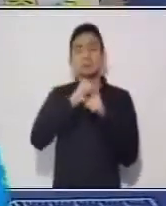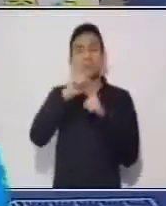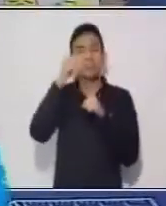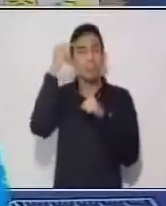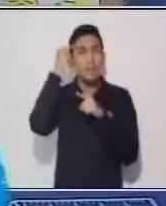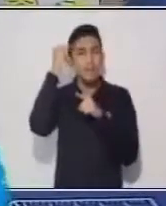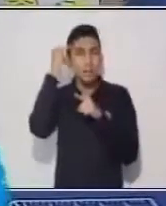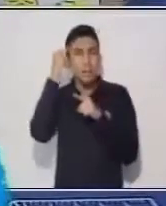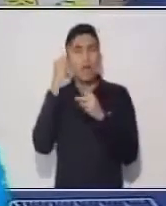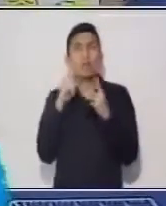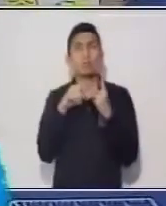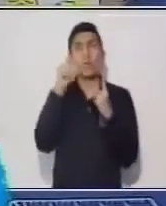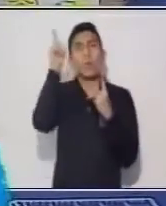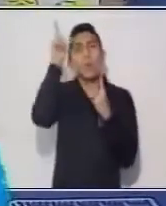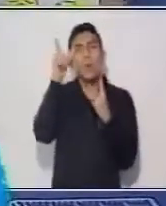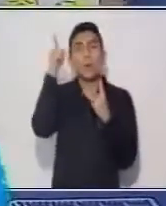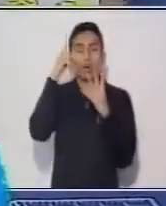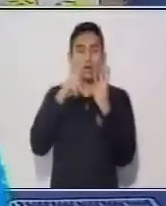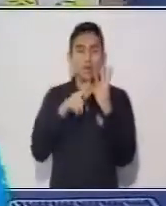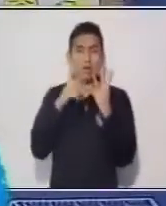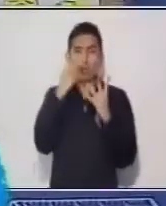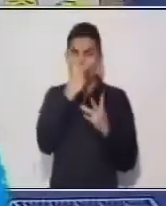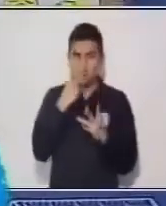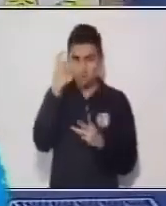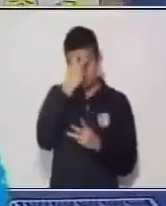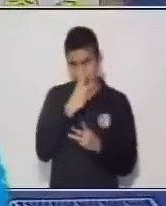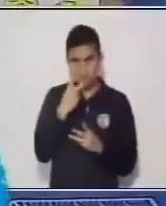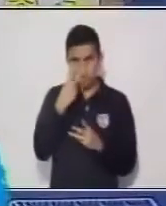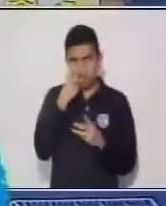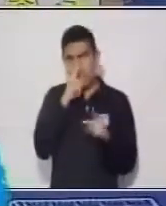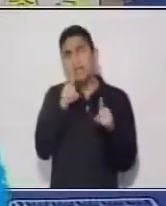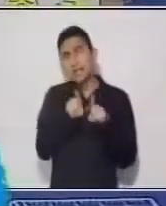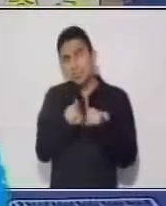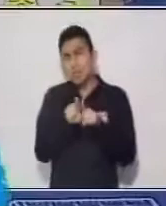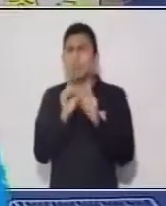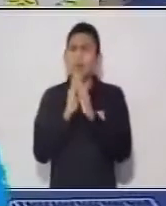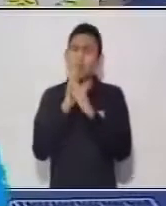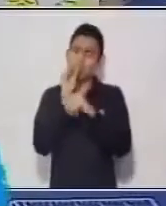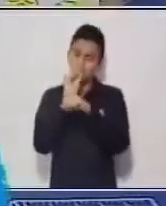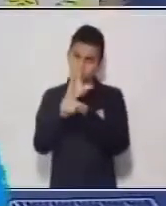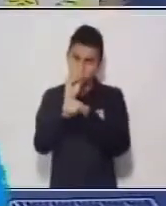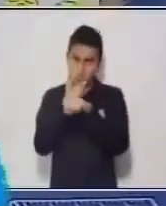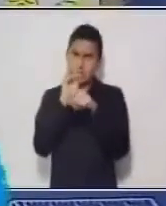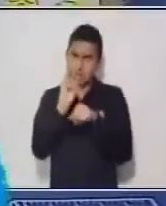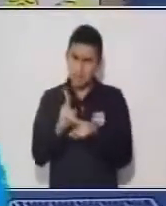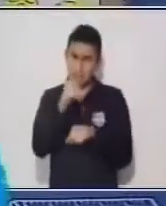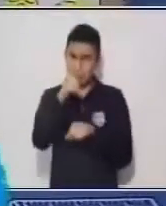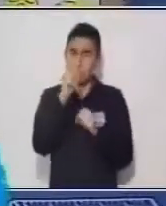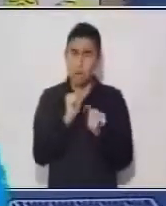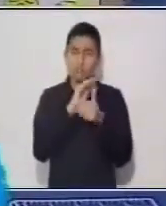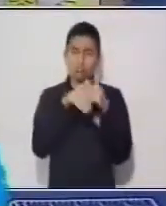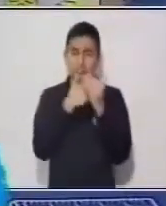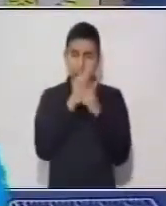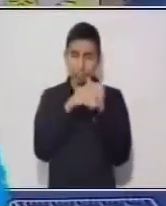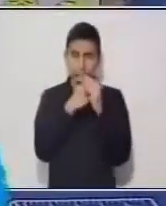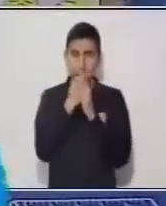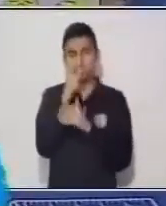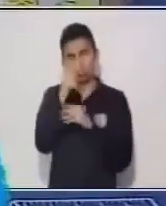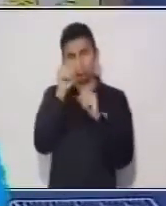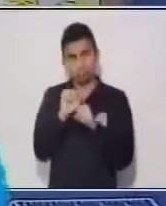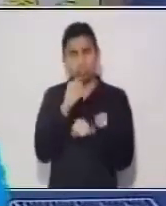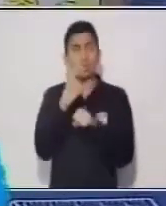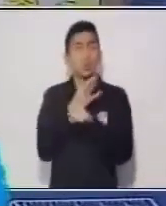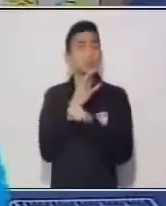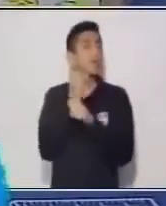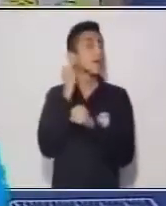pensamiento lógico y la habilidad lingüística. Y antes de iniciar te recuerdo que laves constantemente tus manos o las desinfectes con